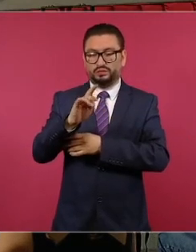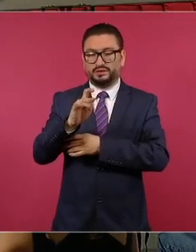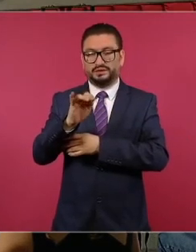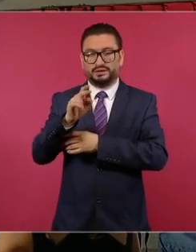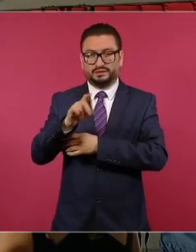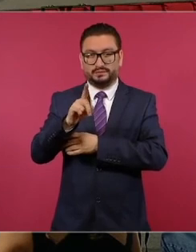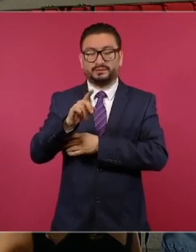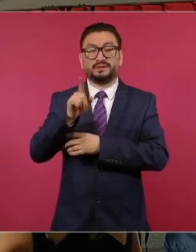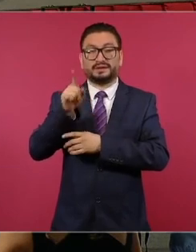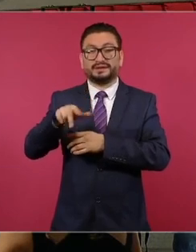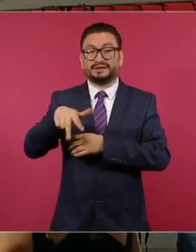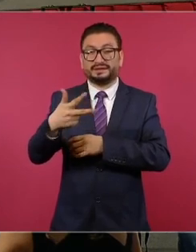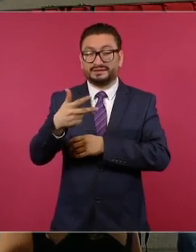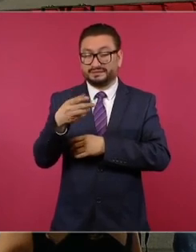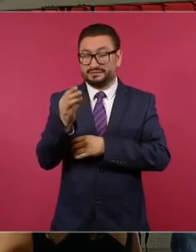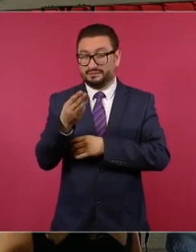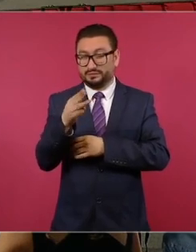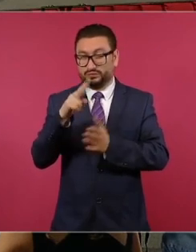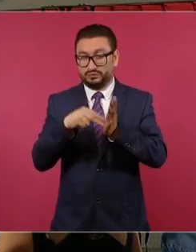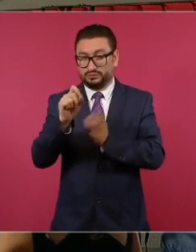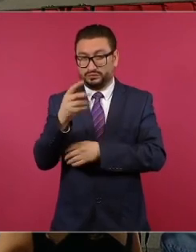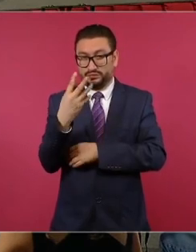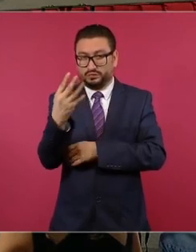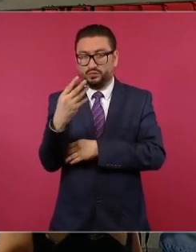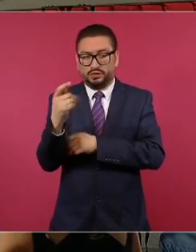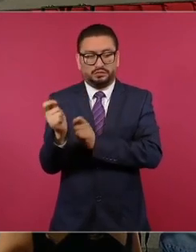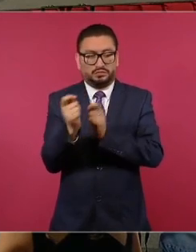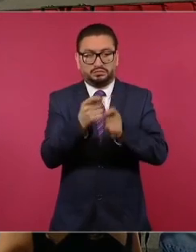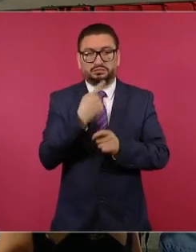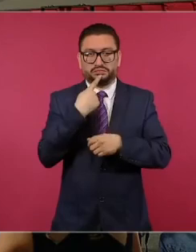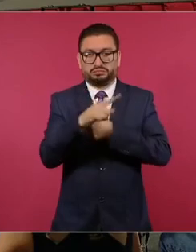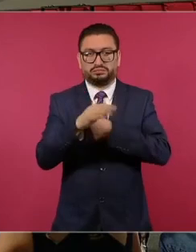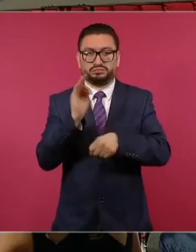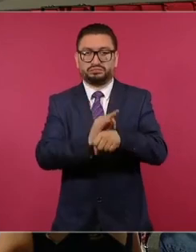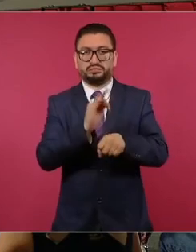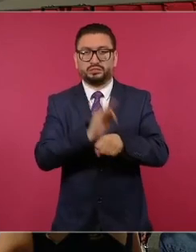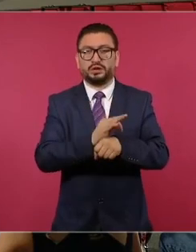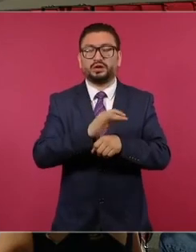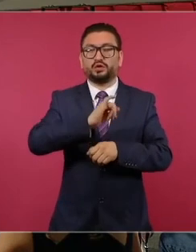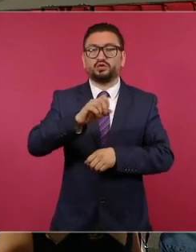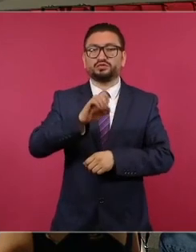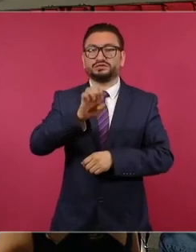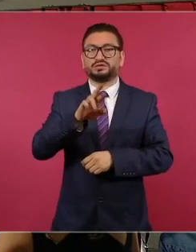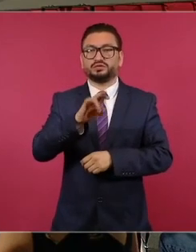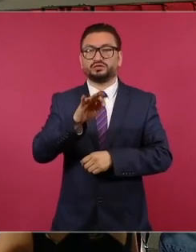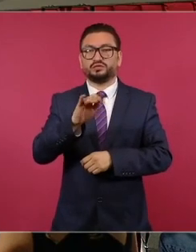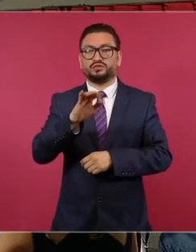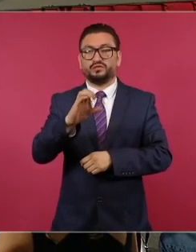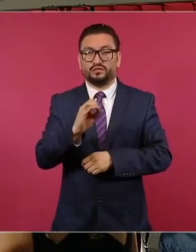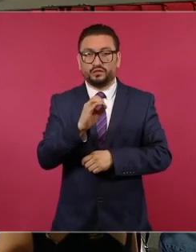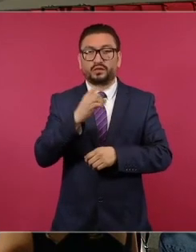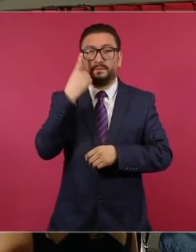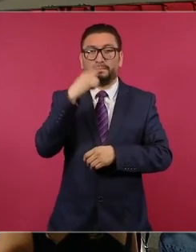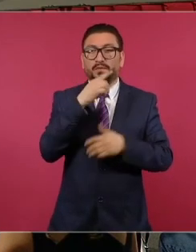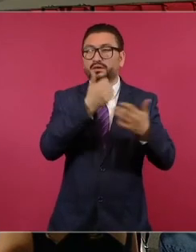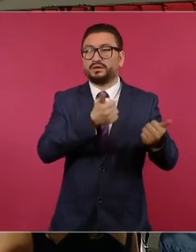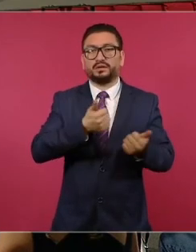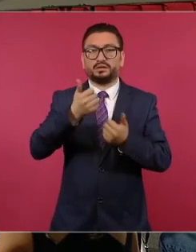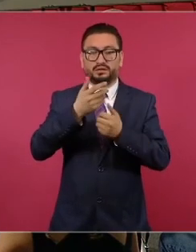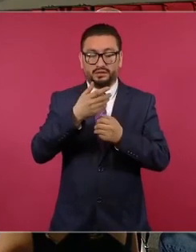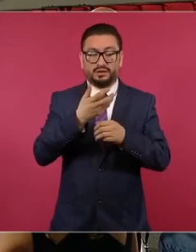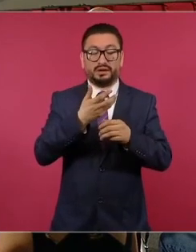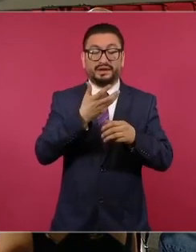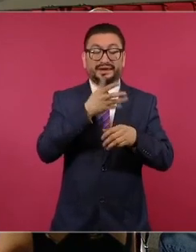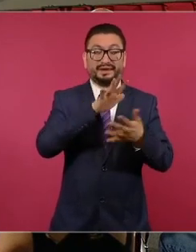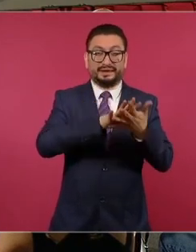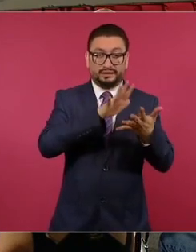el 13 de mayo de 2024, otorgó un amparo a José Rodolfo para evitar su traslado del reclusorio